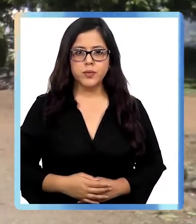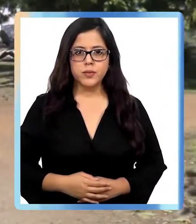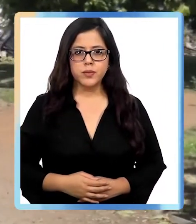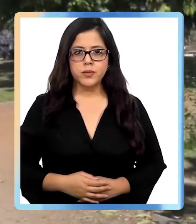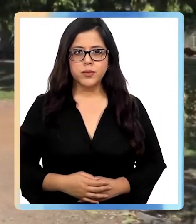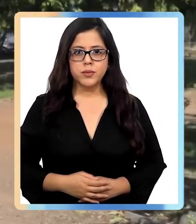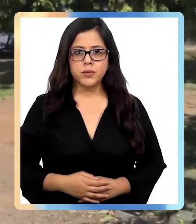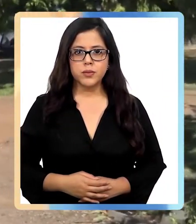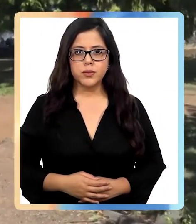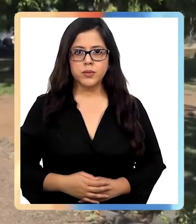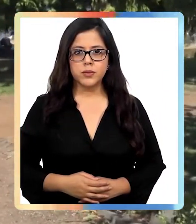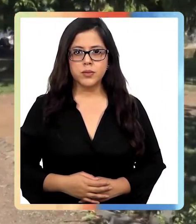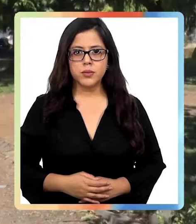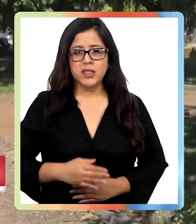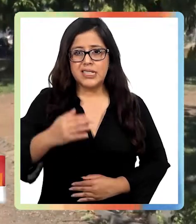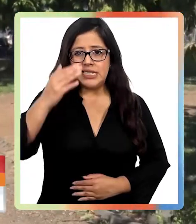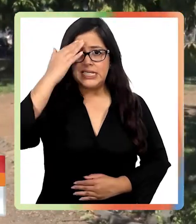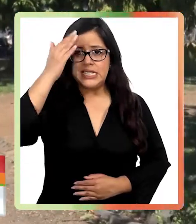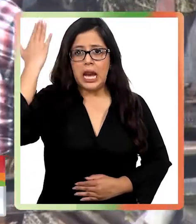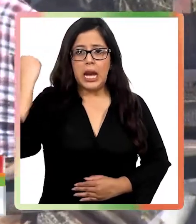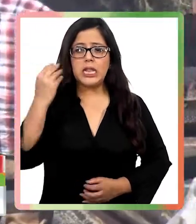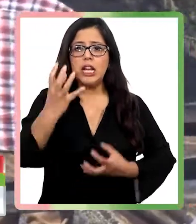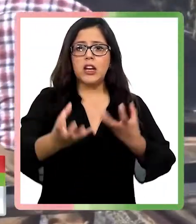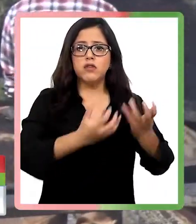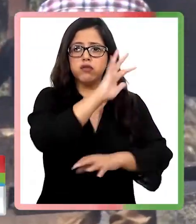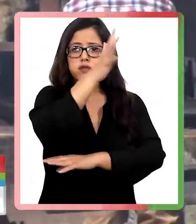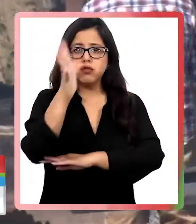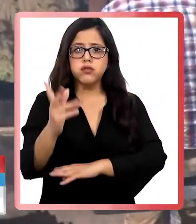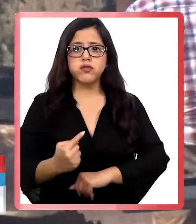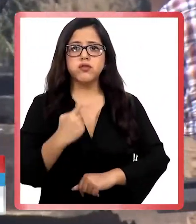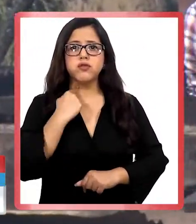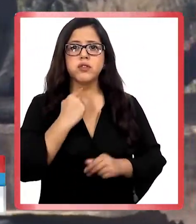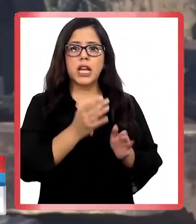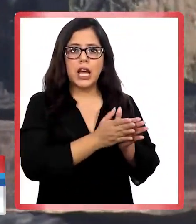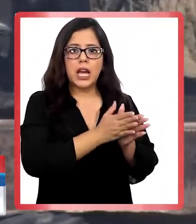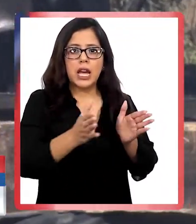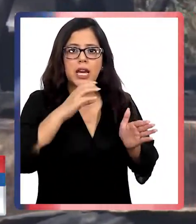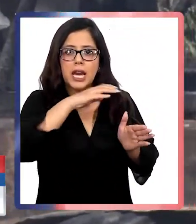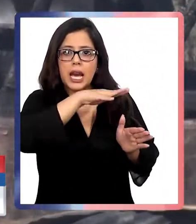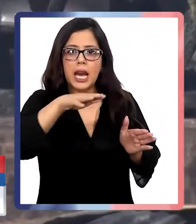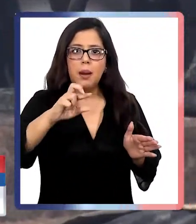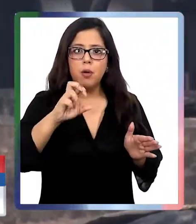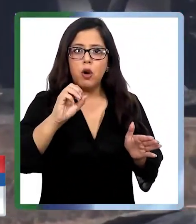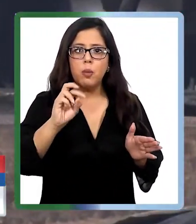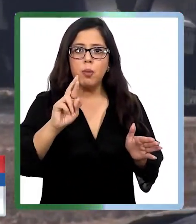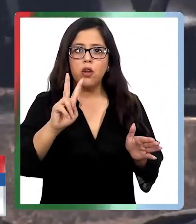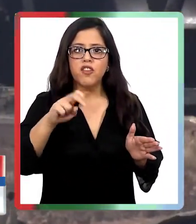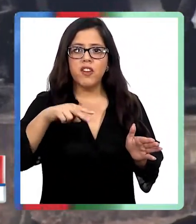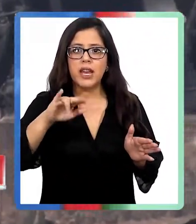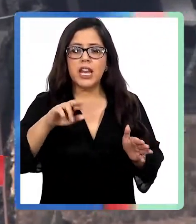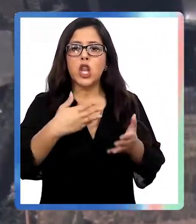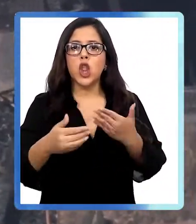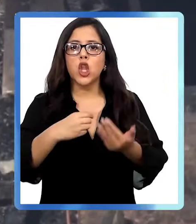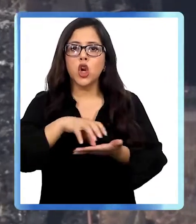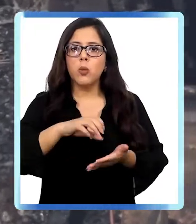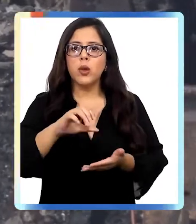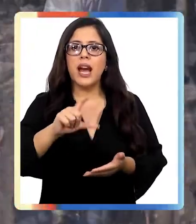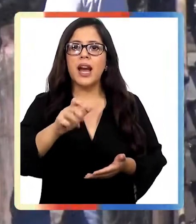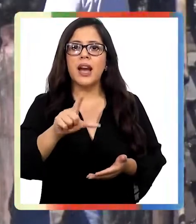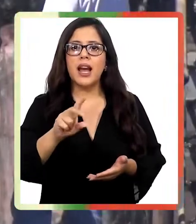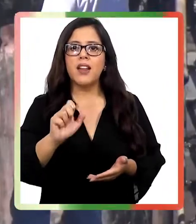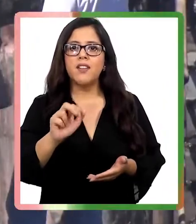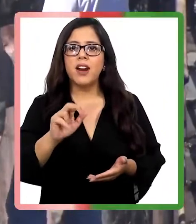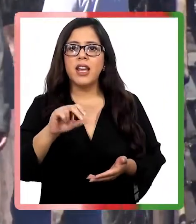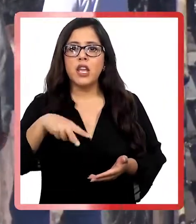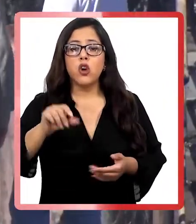Desde hace varios días un incendio forestal afectó el Fundo del Porvenir ubicado en la comuna de Galvarino. El campo pertenece a la familia del